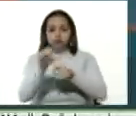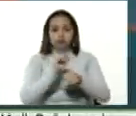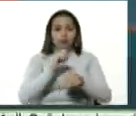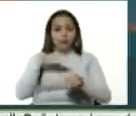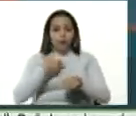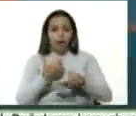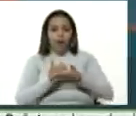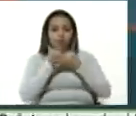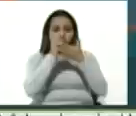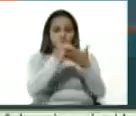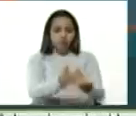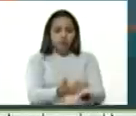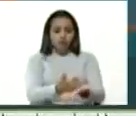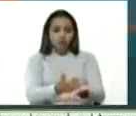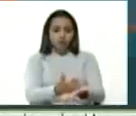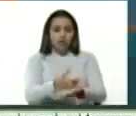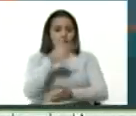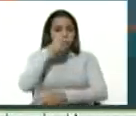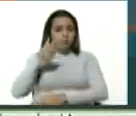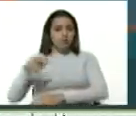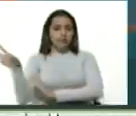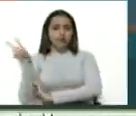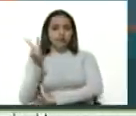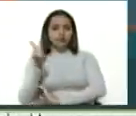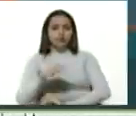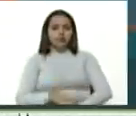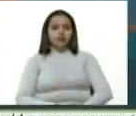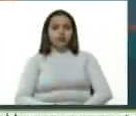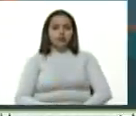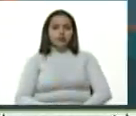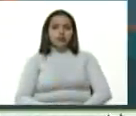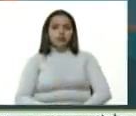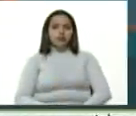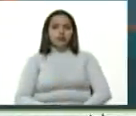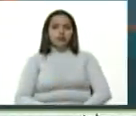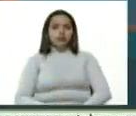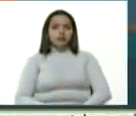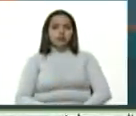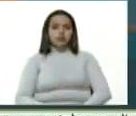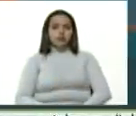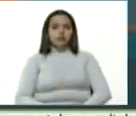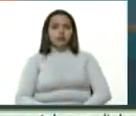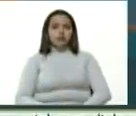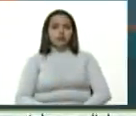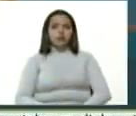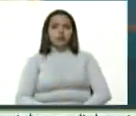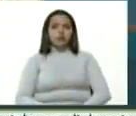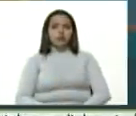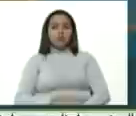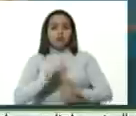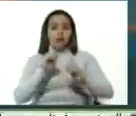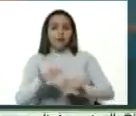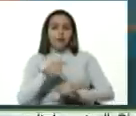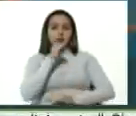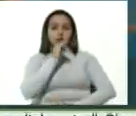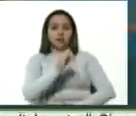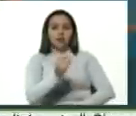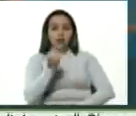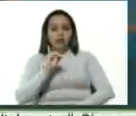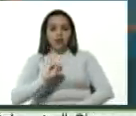para ocuparse de los venezolanos. Y luego, por supuesto, en este informe están